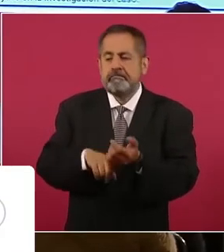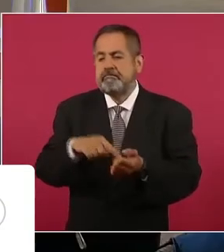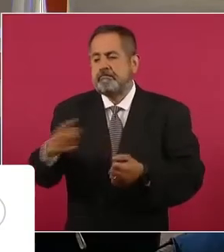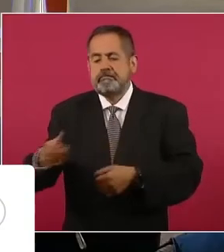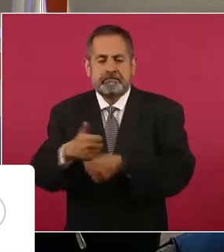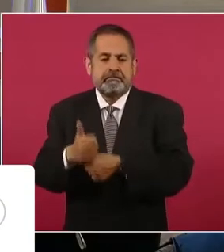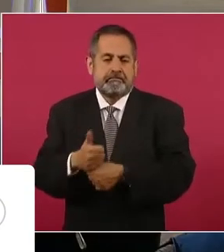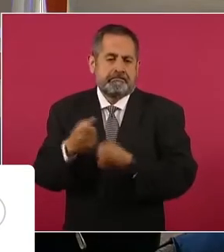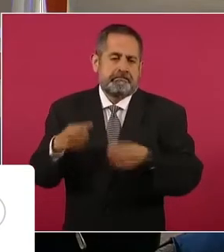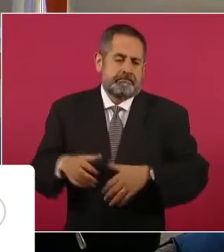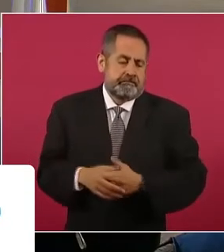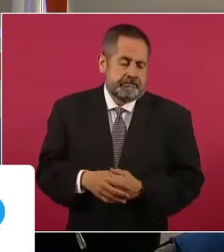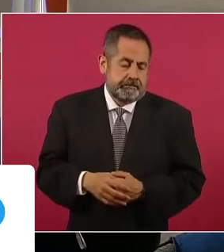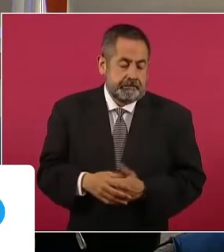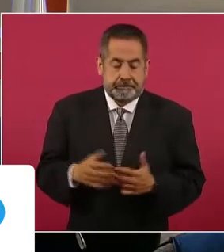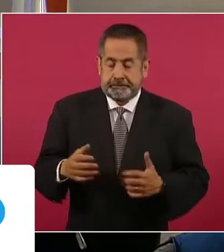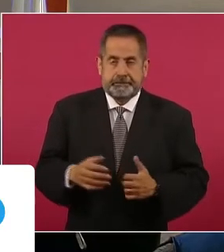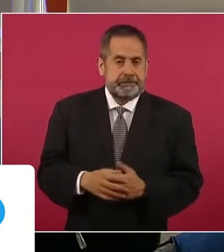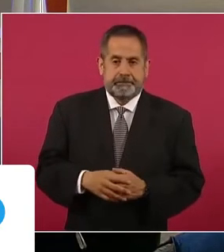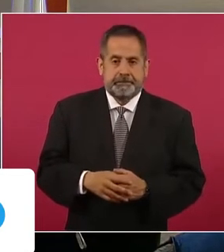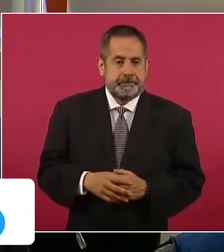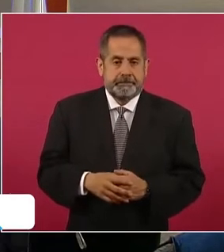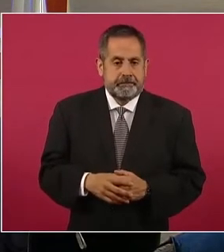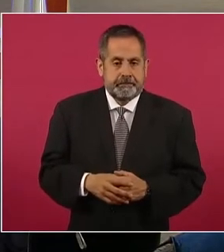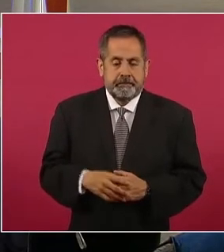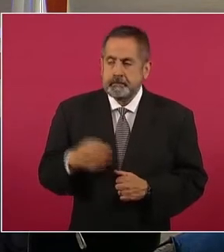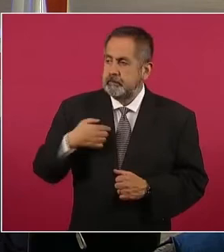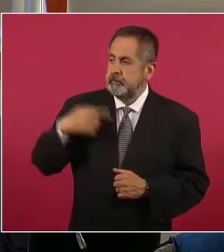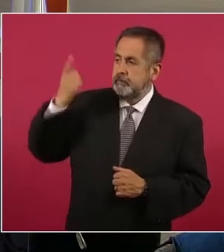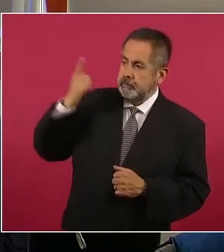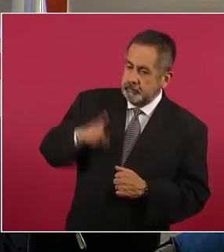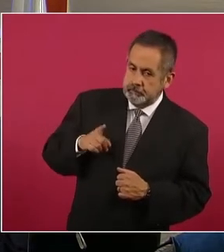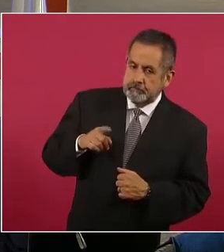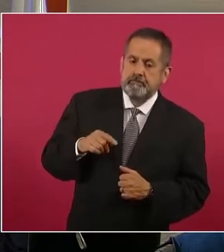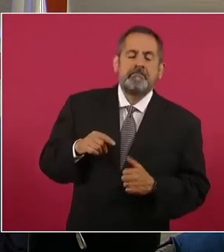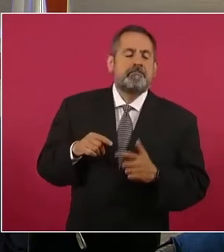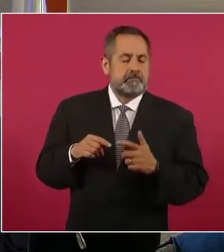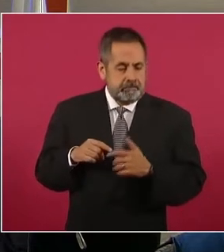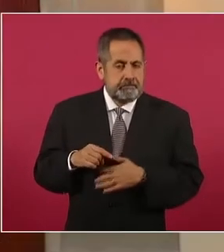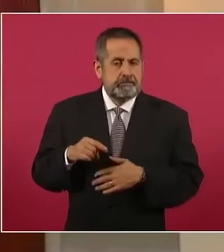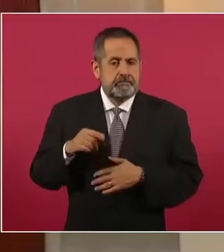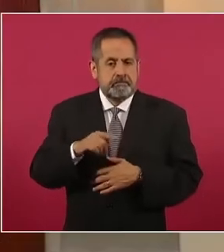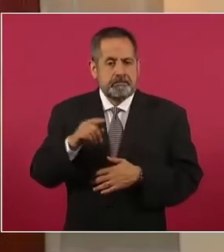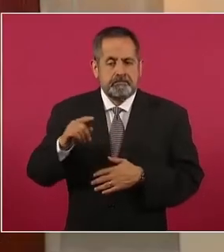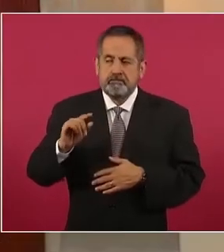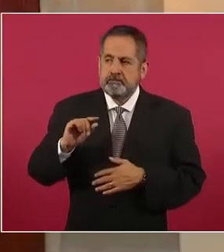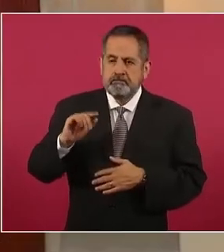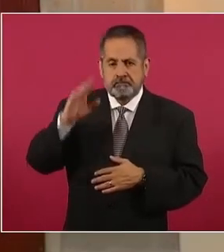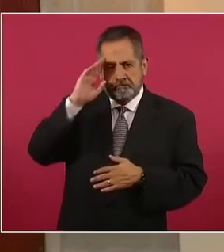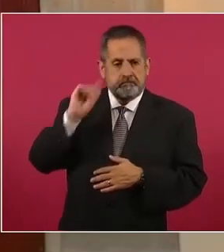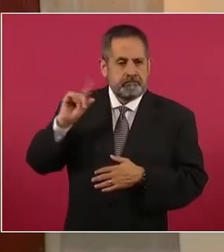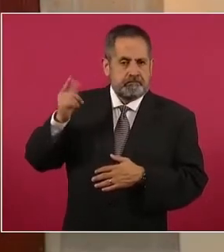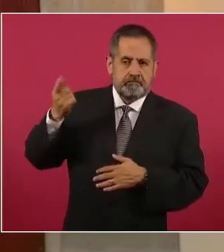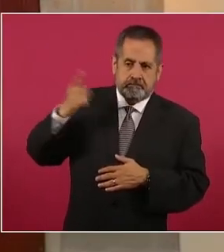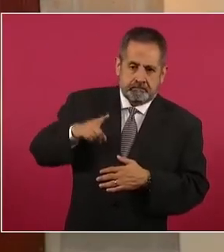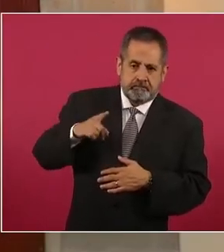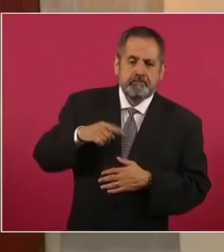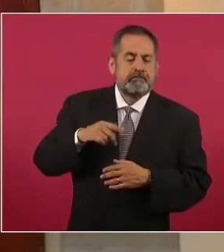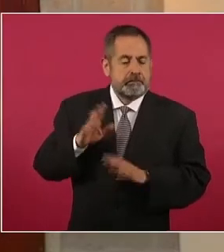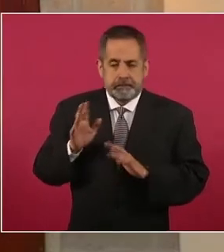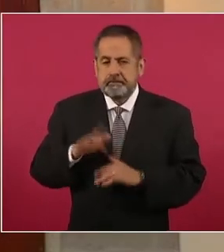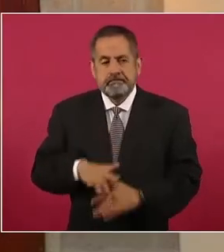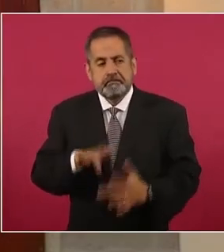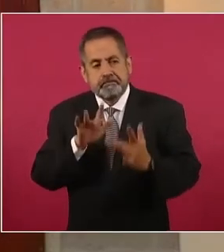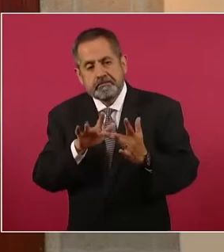Comentar que por instrucciones de la superioridad se estableció